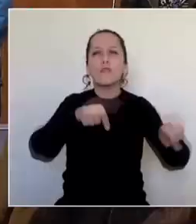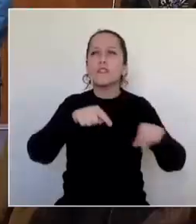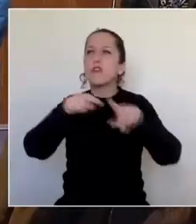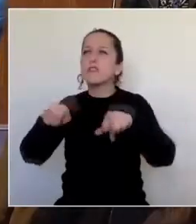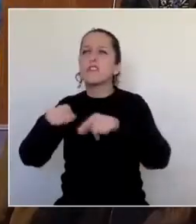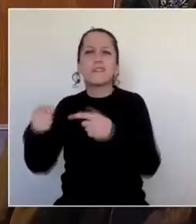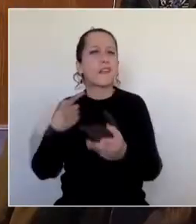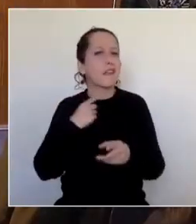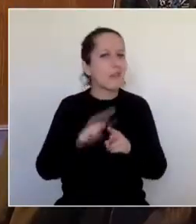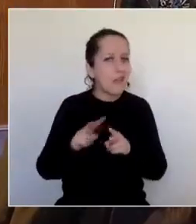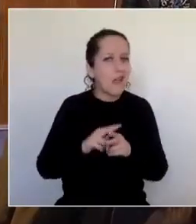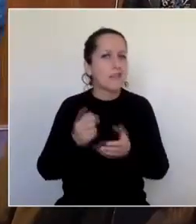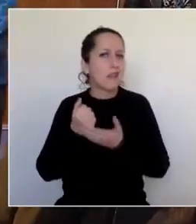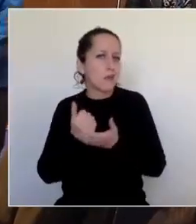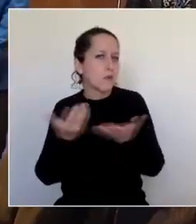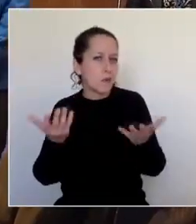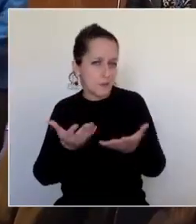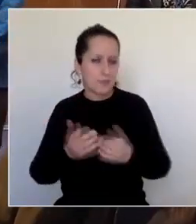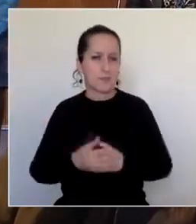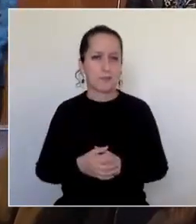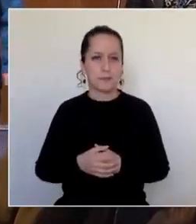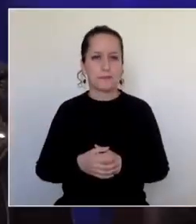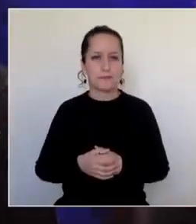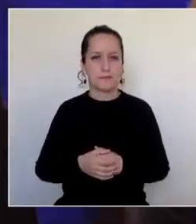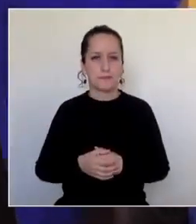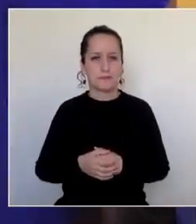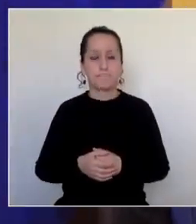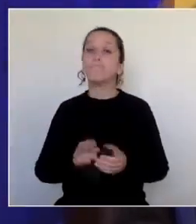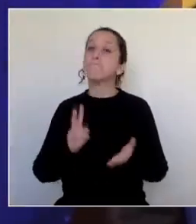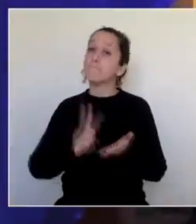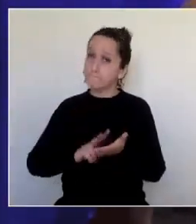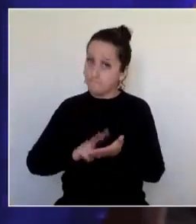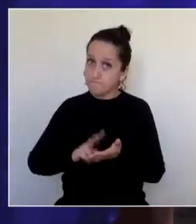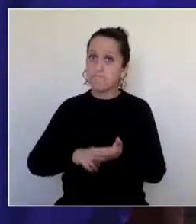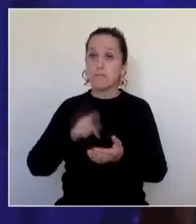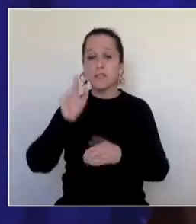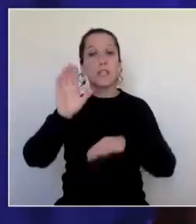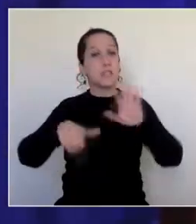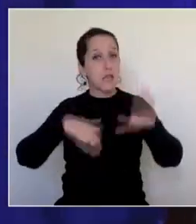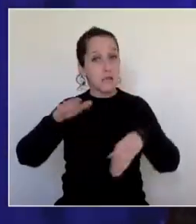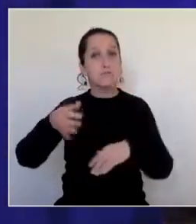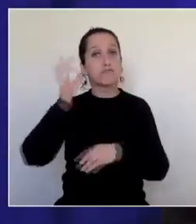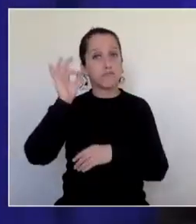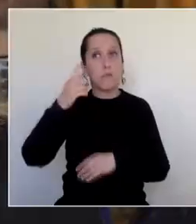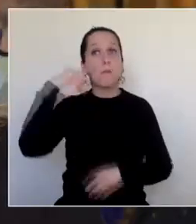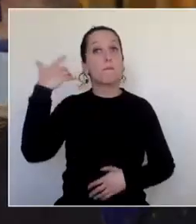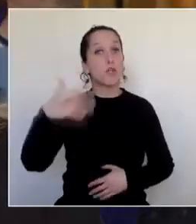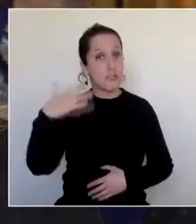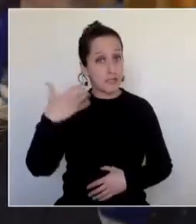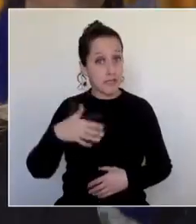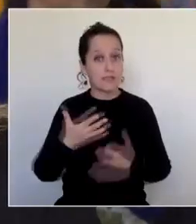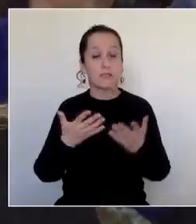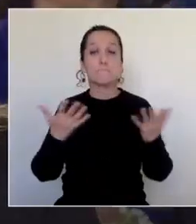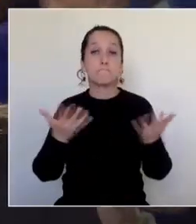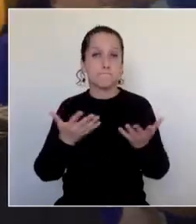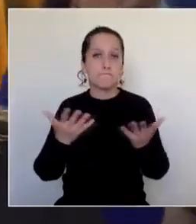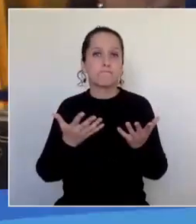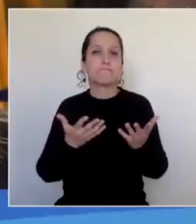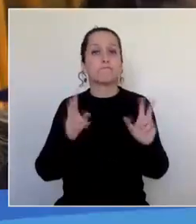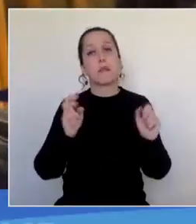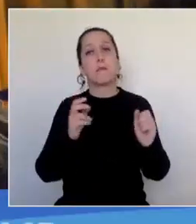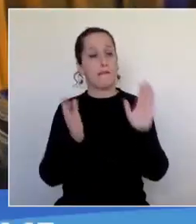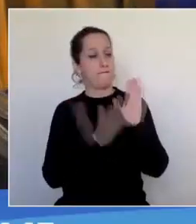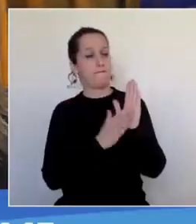y departamentos. Bueno, la verdad que es una instancia una convocatoria muy importante muy valiosa debido a que el